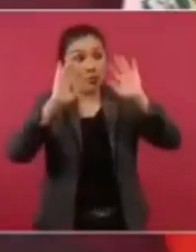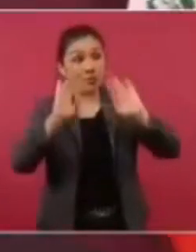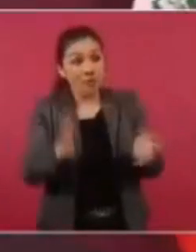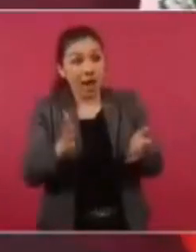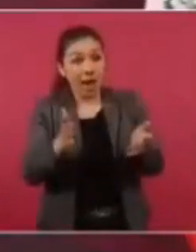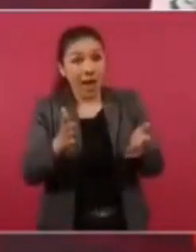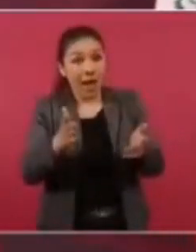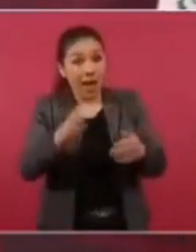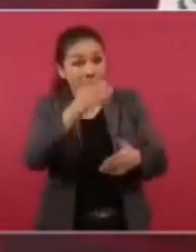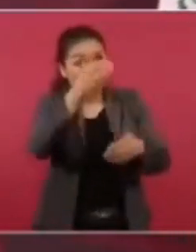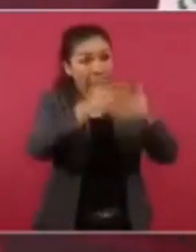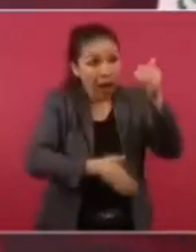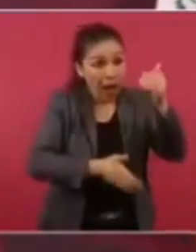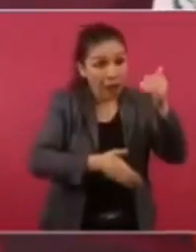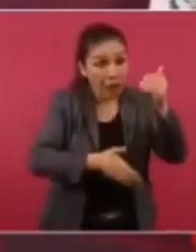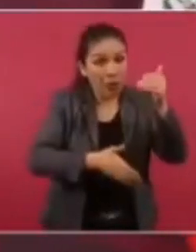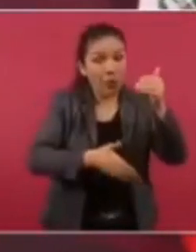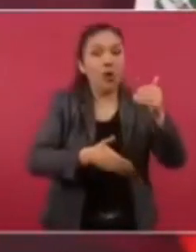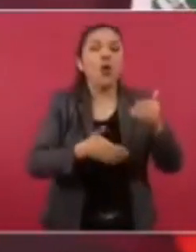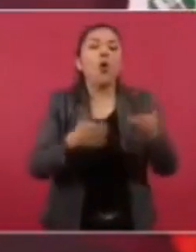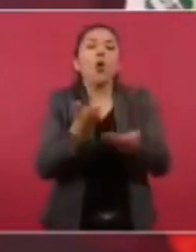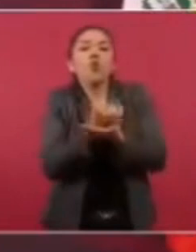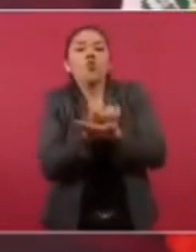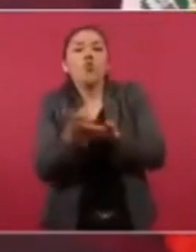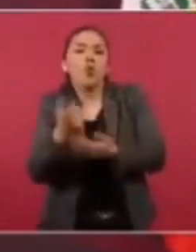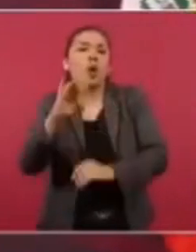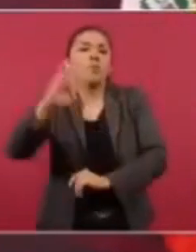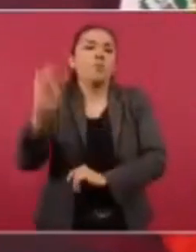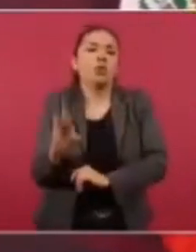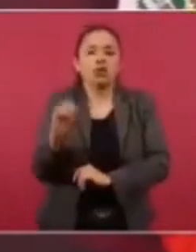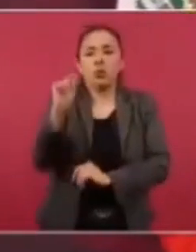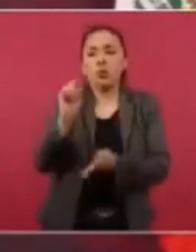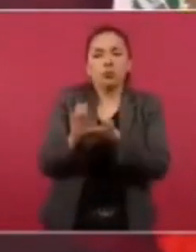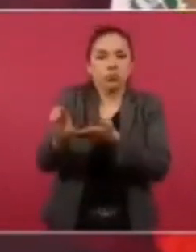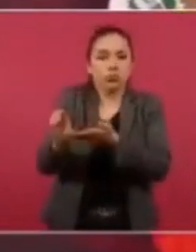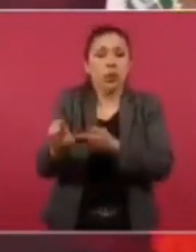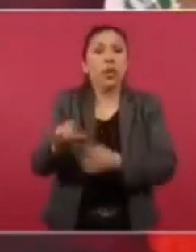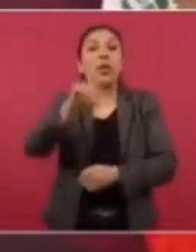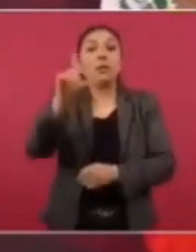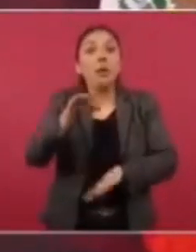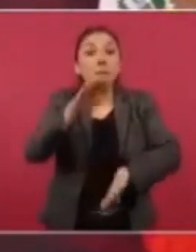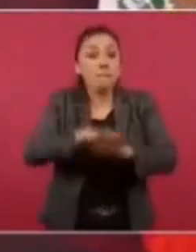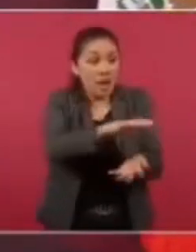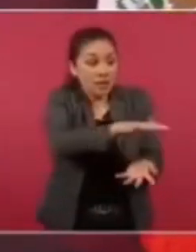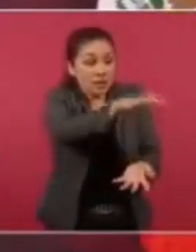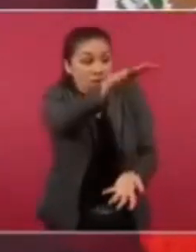y el resto del dinero lo voy a entregar